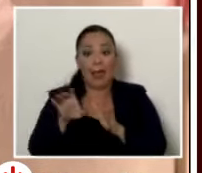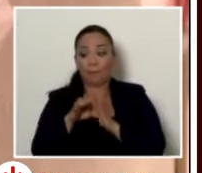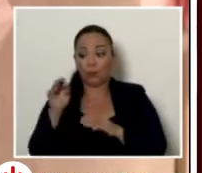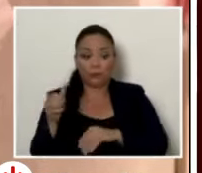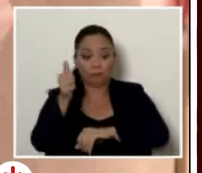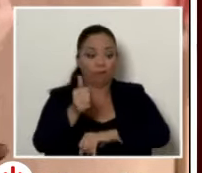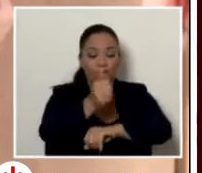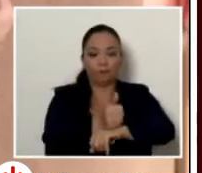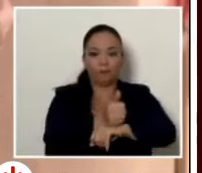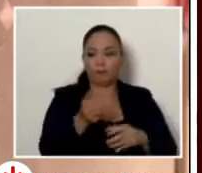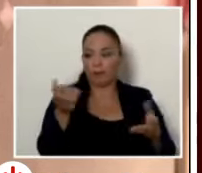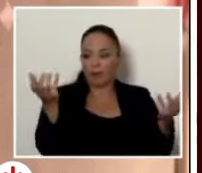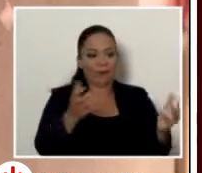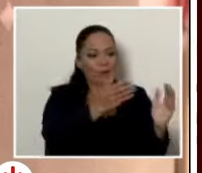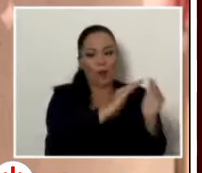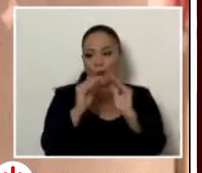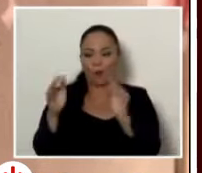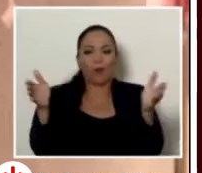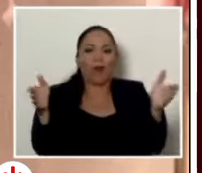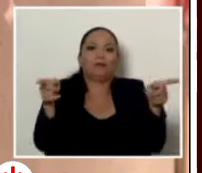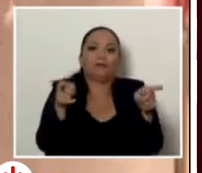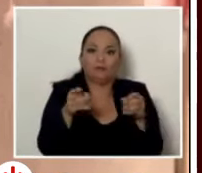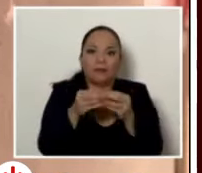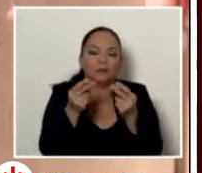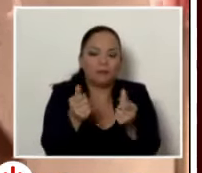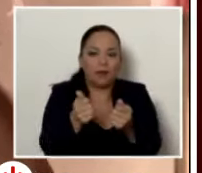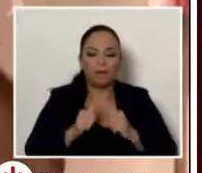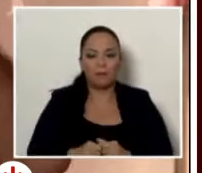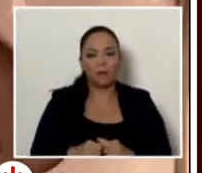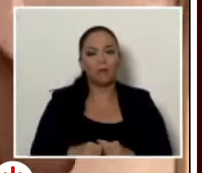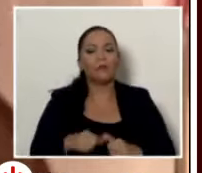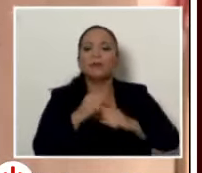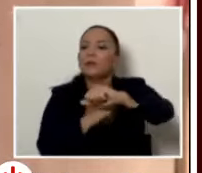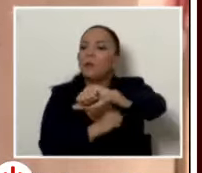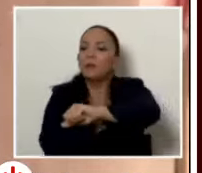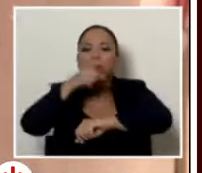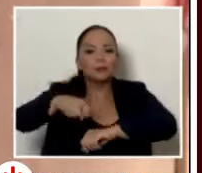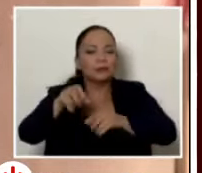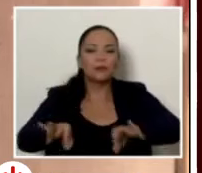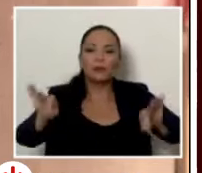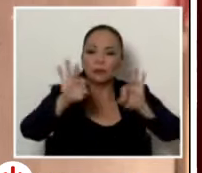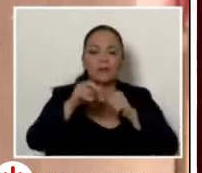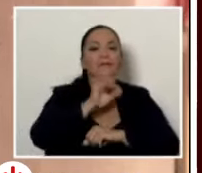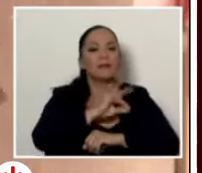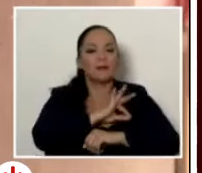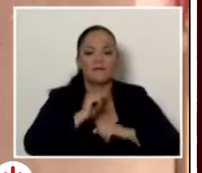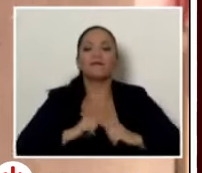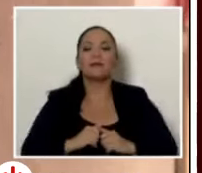el trayecto entre La Fortuna y Monteverde es un puente vital sumamente necesario para que se beneficie